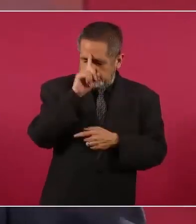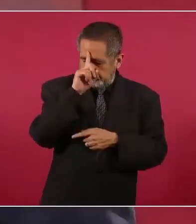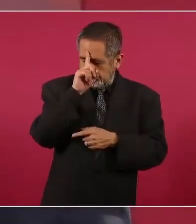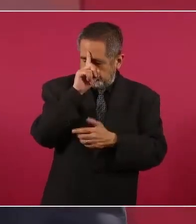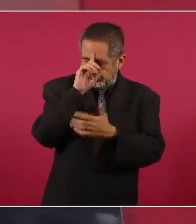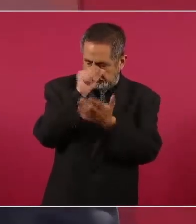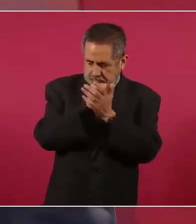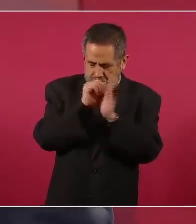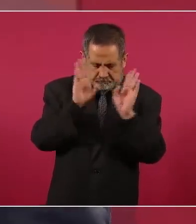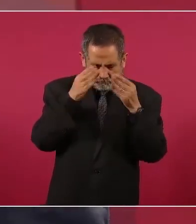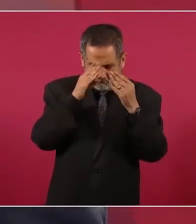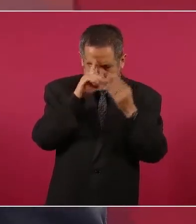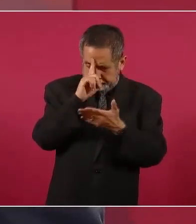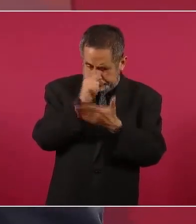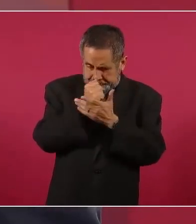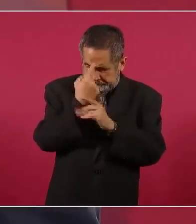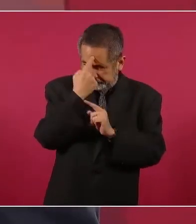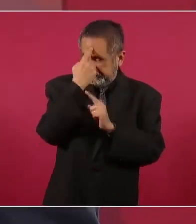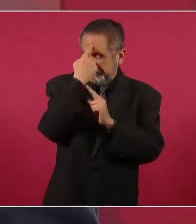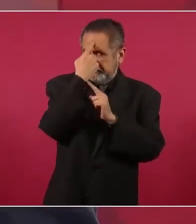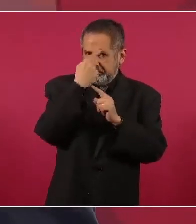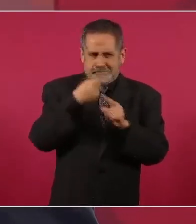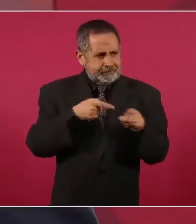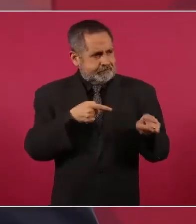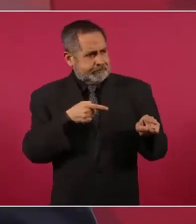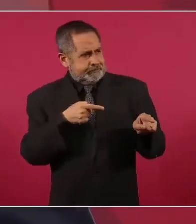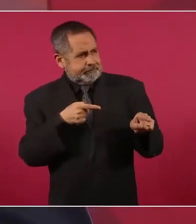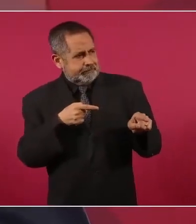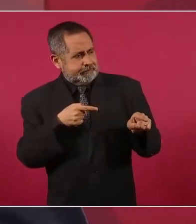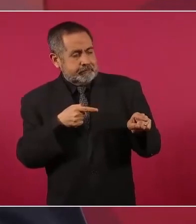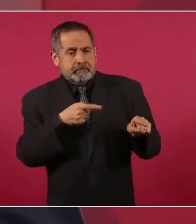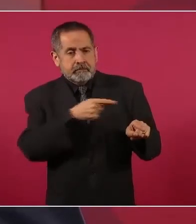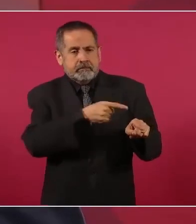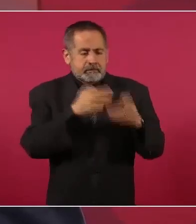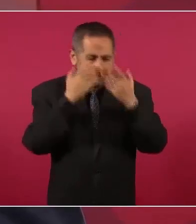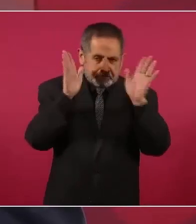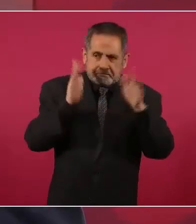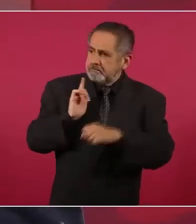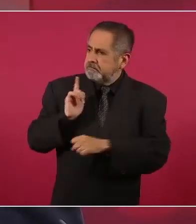que no se dan cuenta